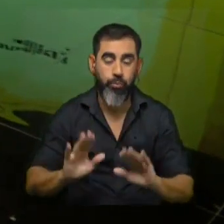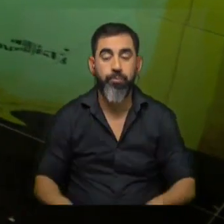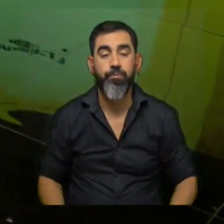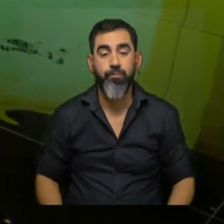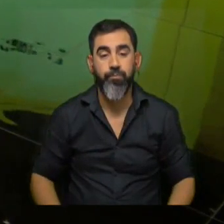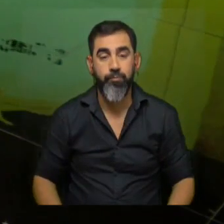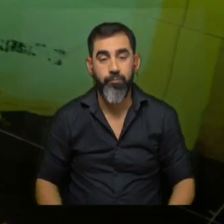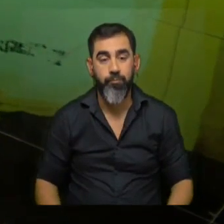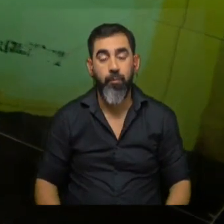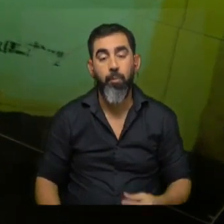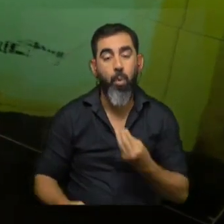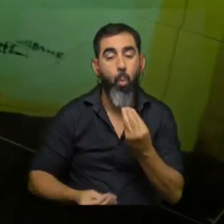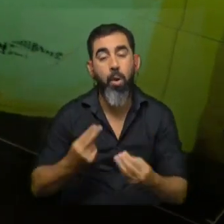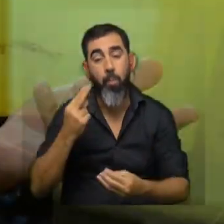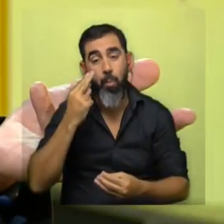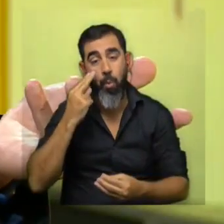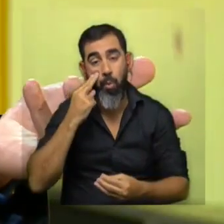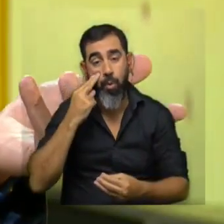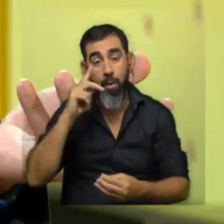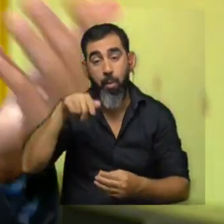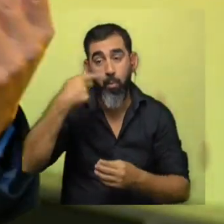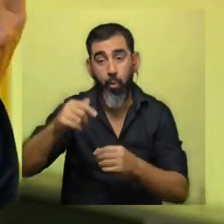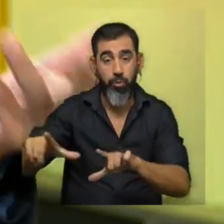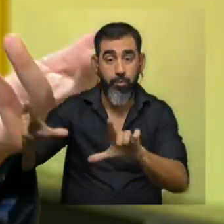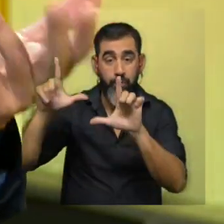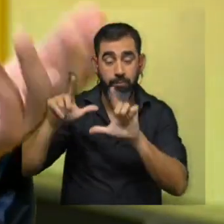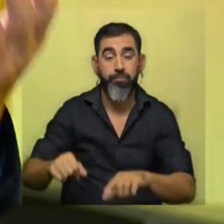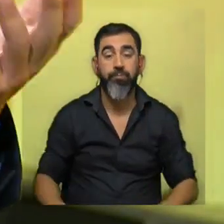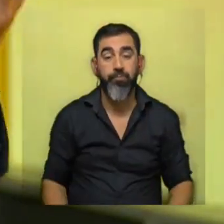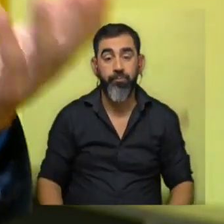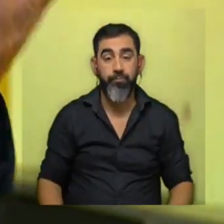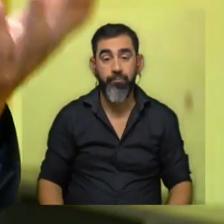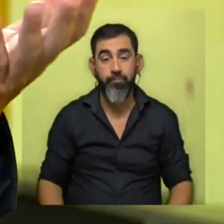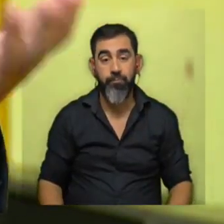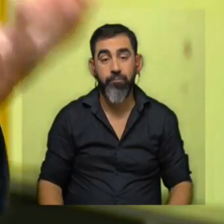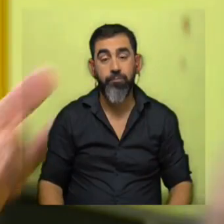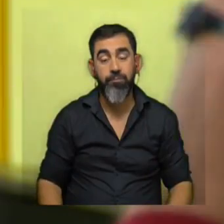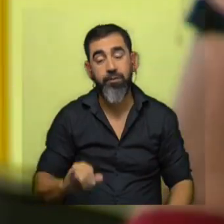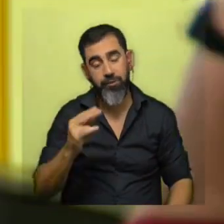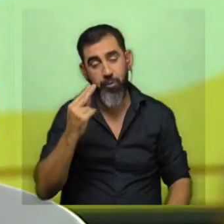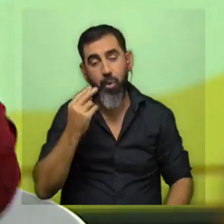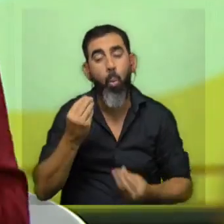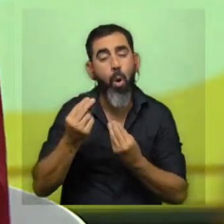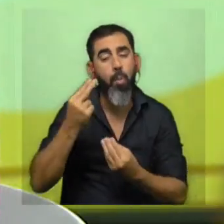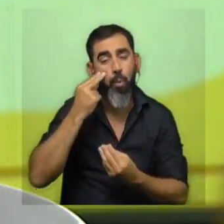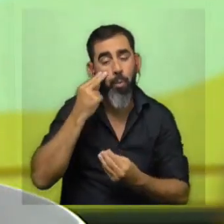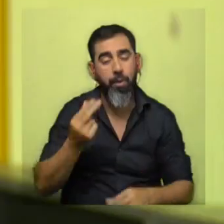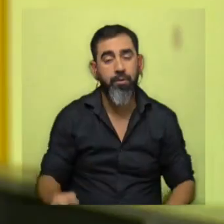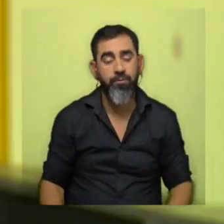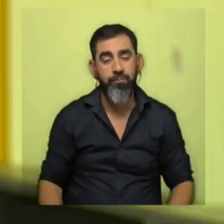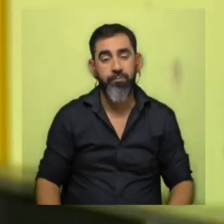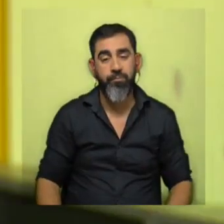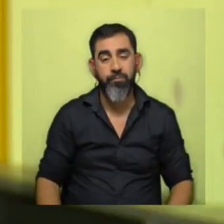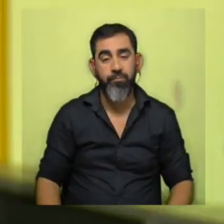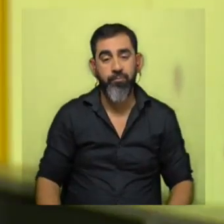ver cuáles son esos problemas de comportamiento lo cual está en la próxima placa porque después viene la pregunta bueno si tiene problemas de comportamiento cuáles son exacto vemos